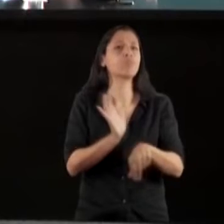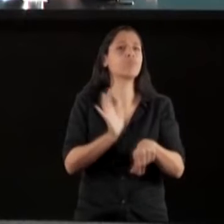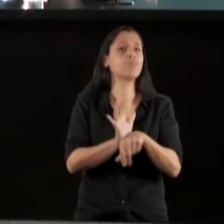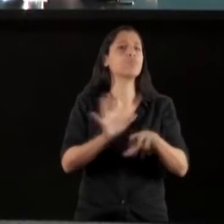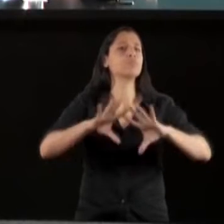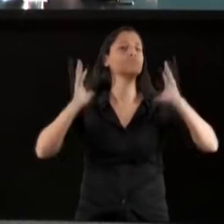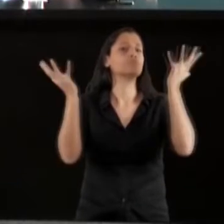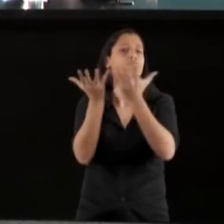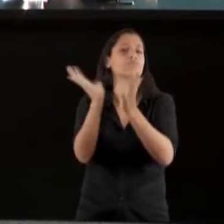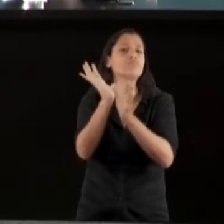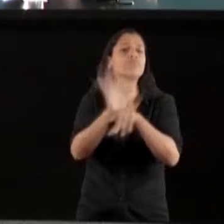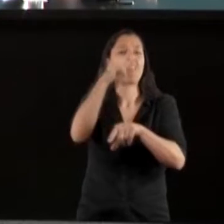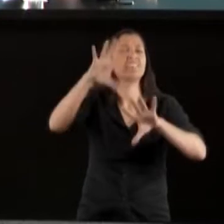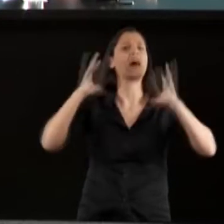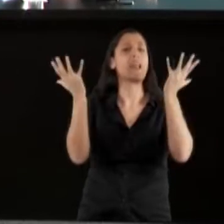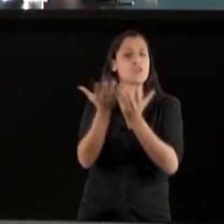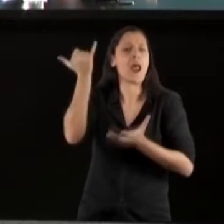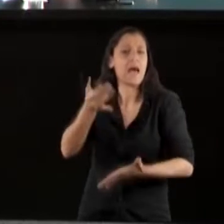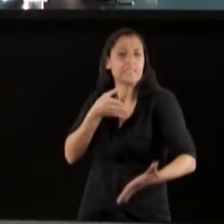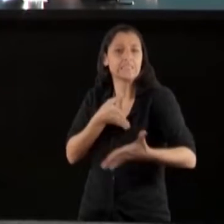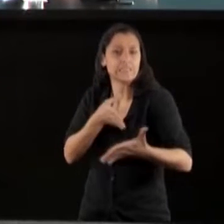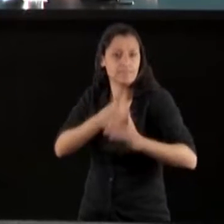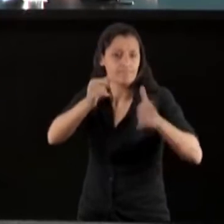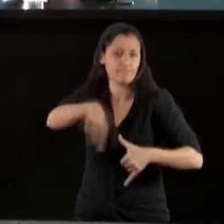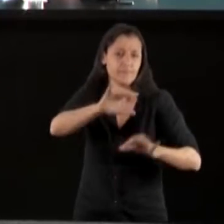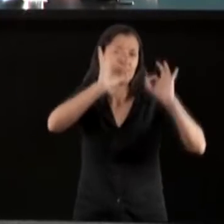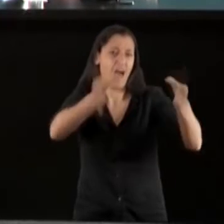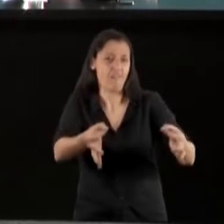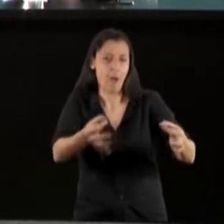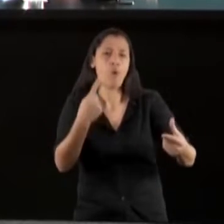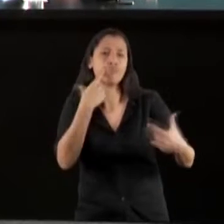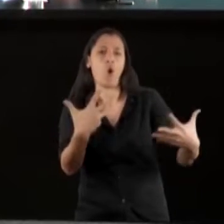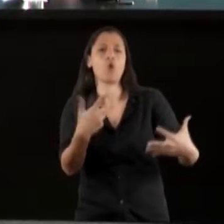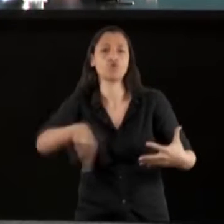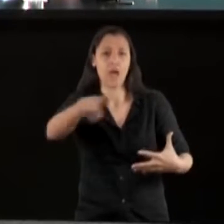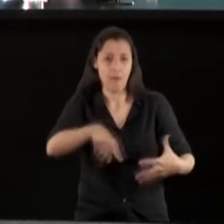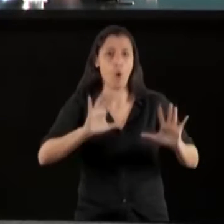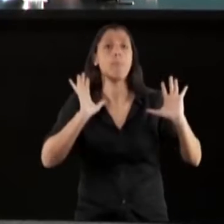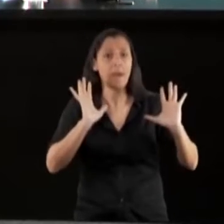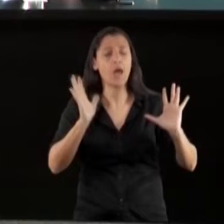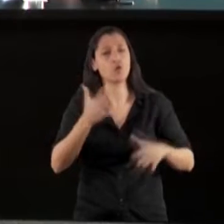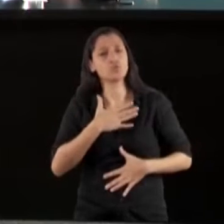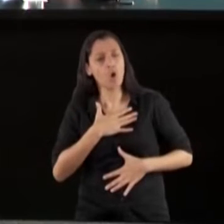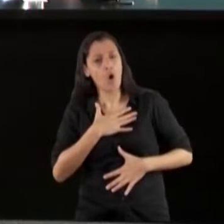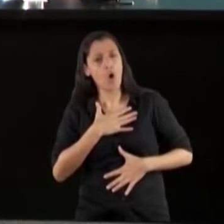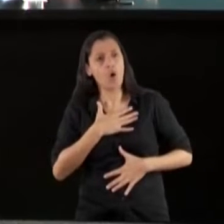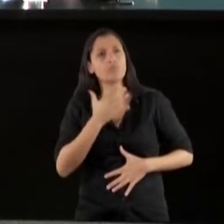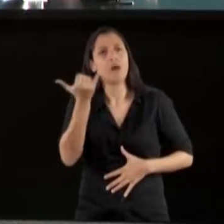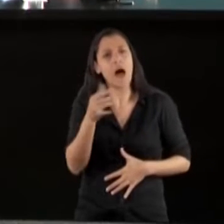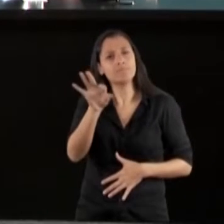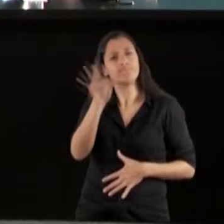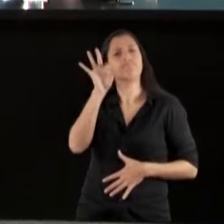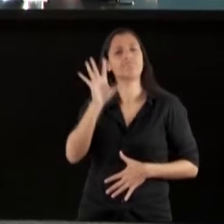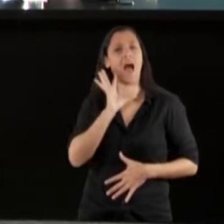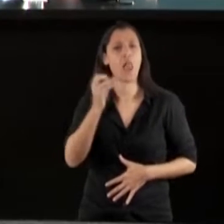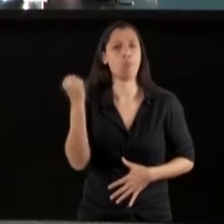internacional, con todas las dificultades por todos conocidas, yo me quedaría con un mensaje que